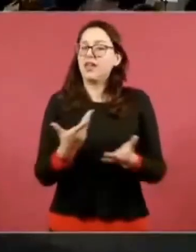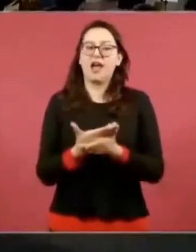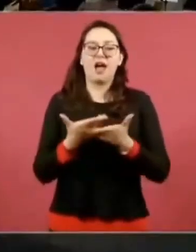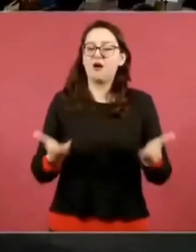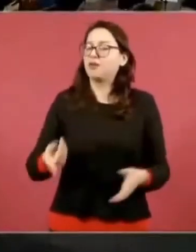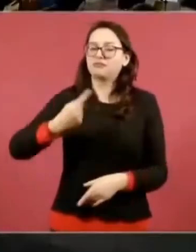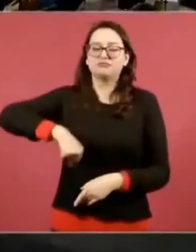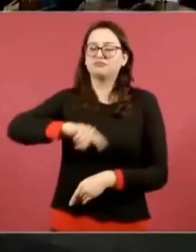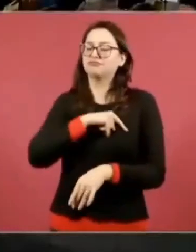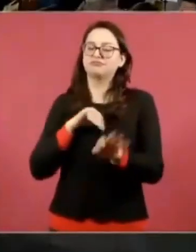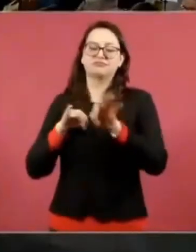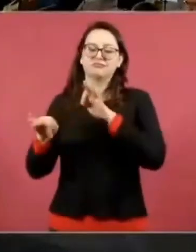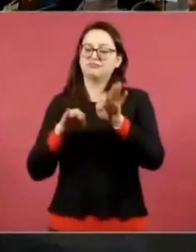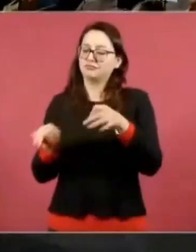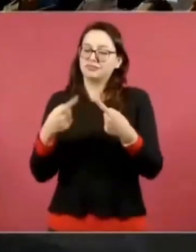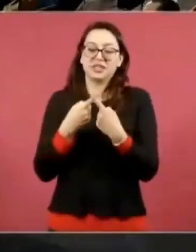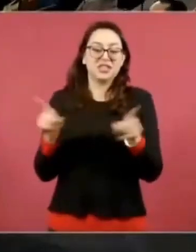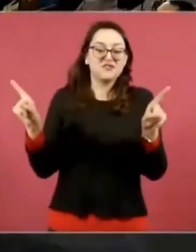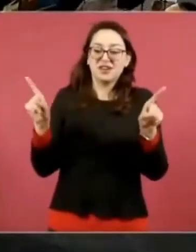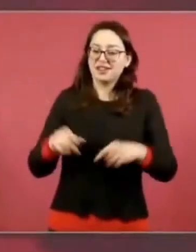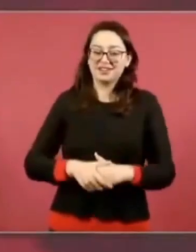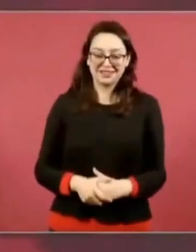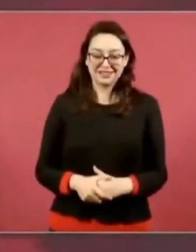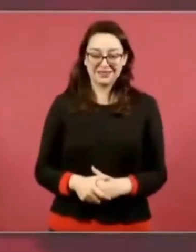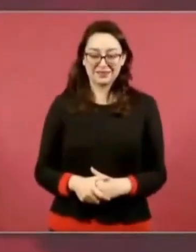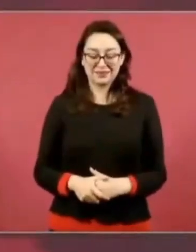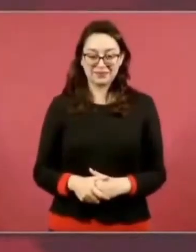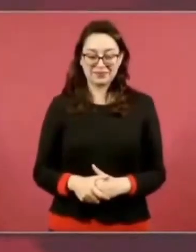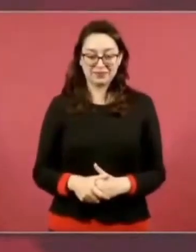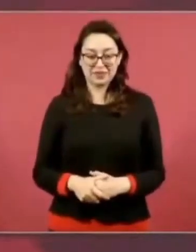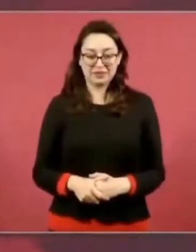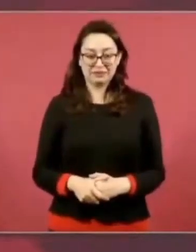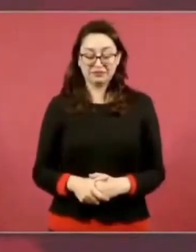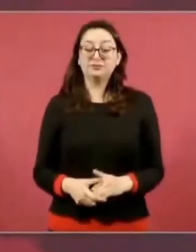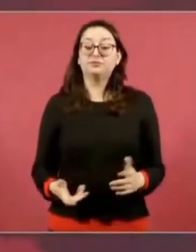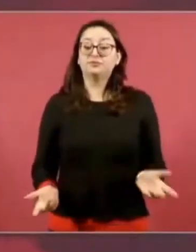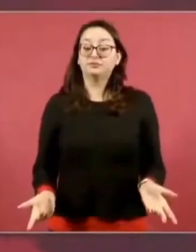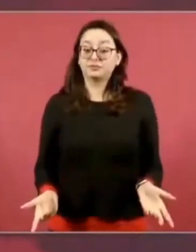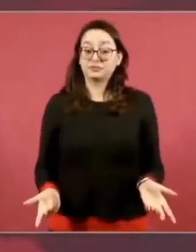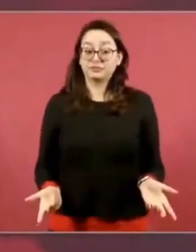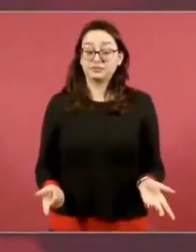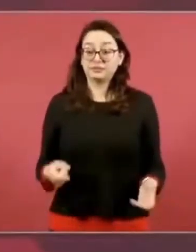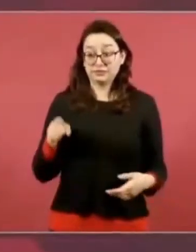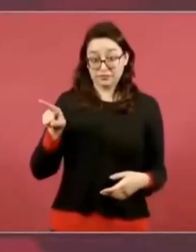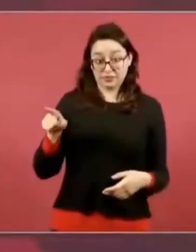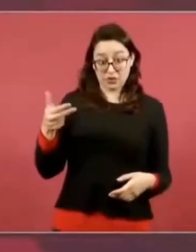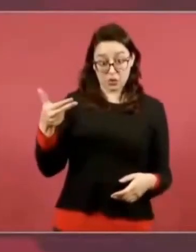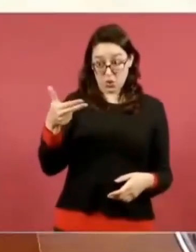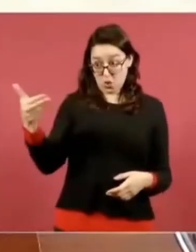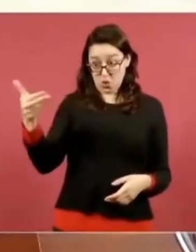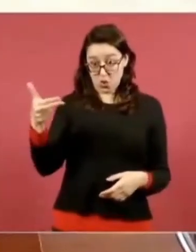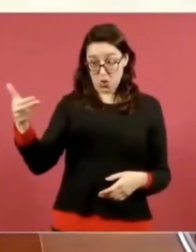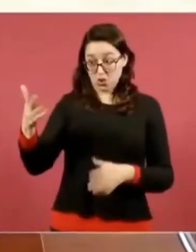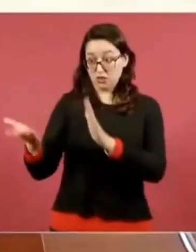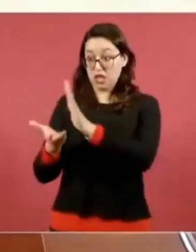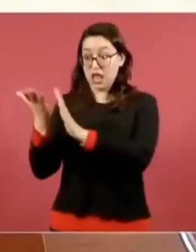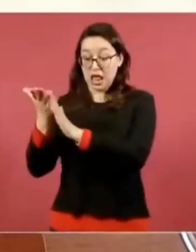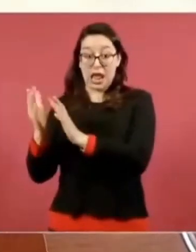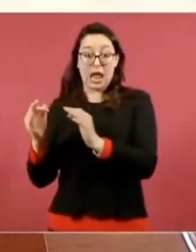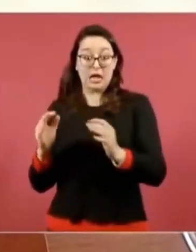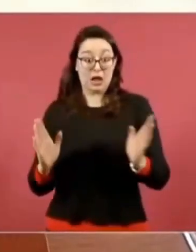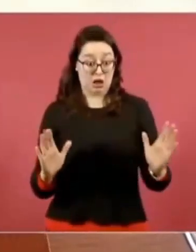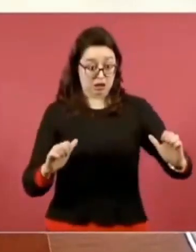También para que no vayan a pensar que el hotel de Calakmul está en la zona arqueológica,